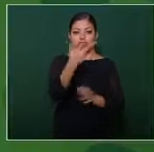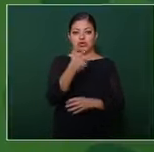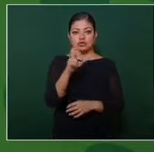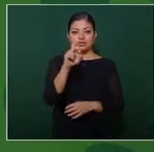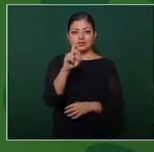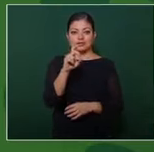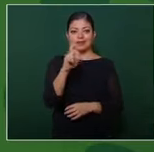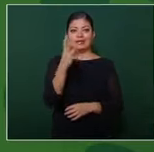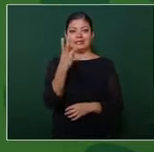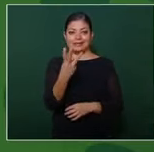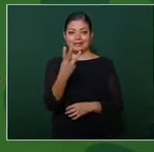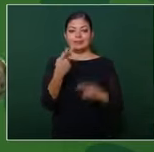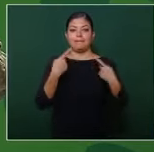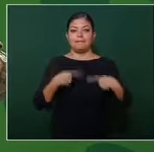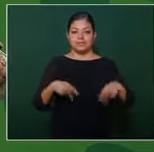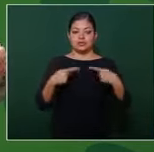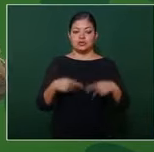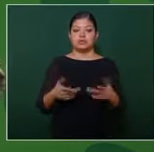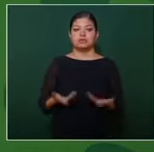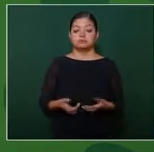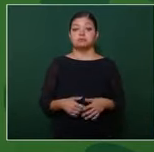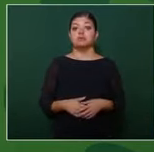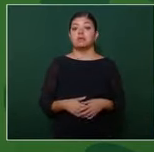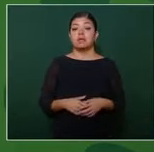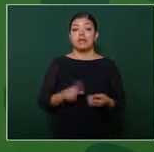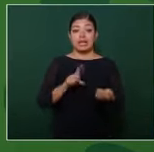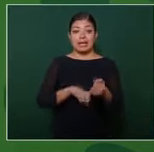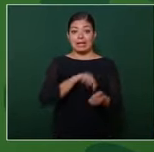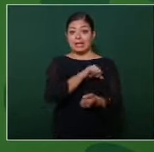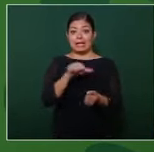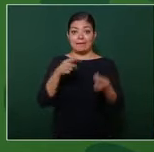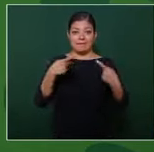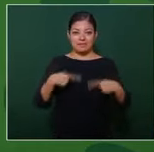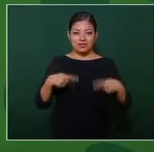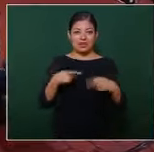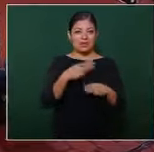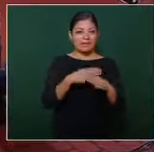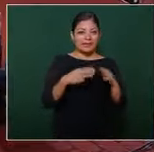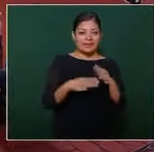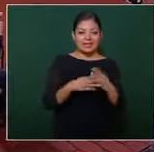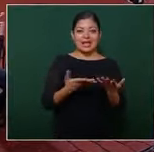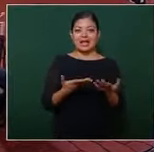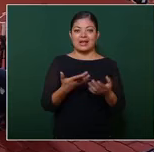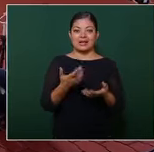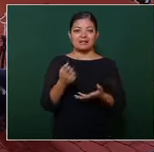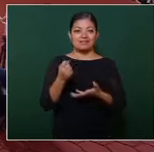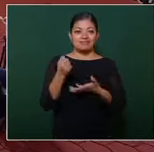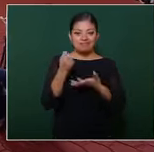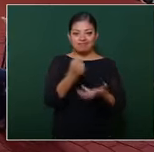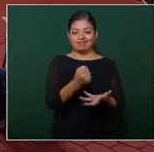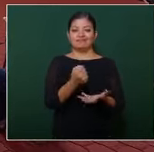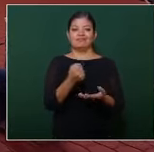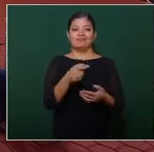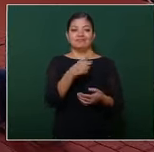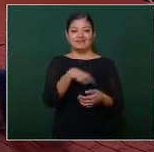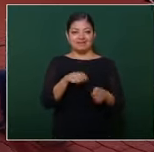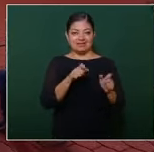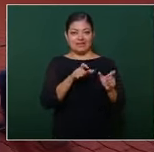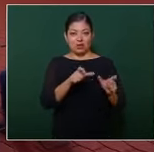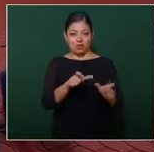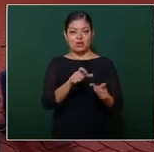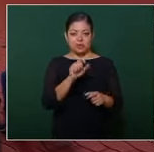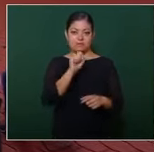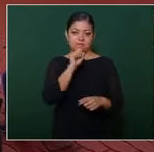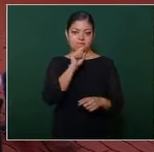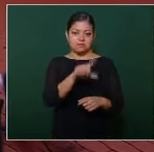elementos. En lo que se refiere a recursos humanos, materiales y financieros de las Fuerzas Federales de Seguridad, como